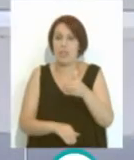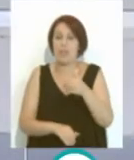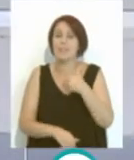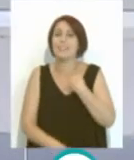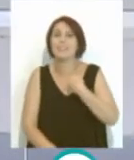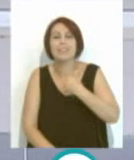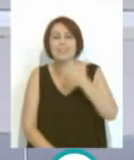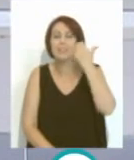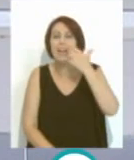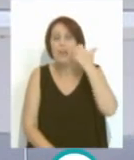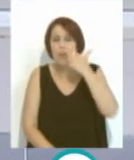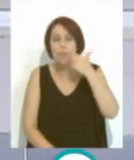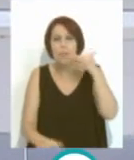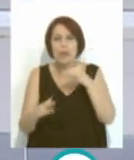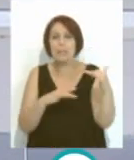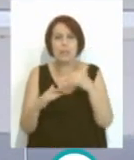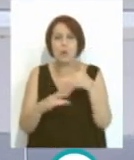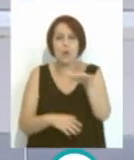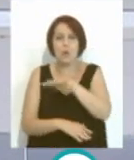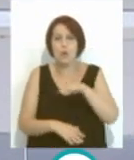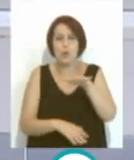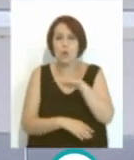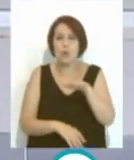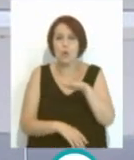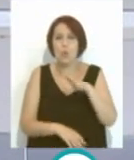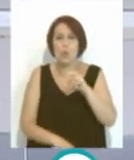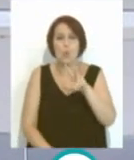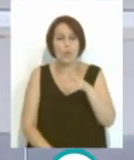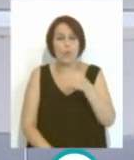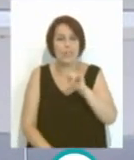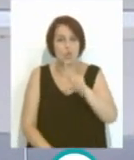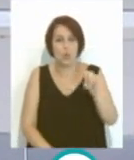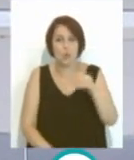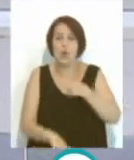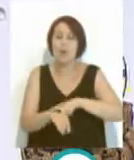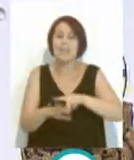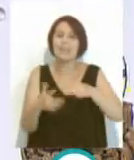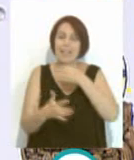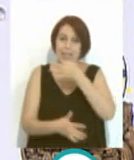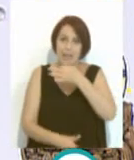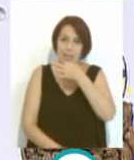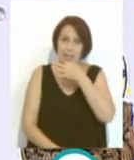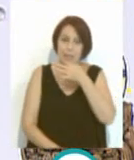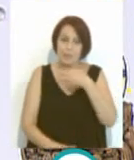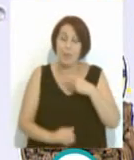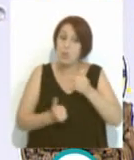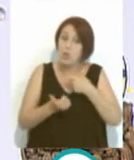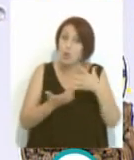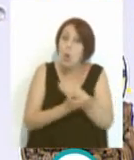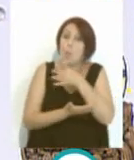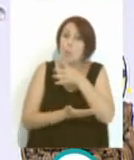el sábado, un partido en el José del Cubillo. A las seis de la tarde. Todo esto empezó porque